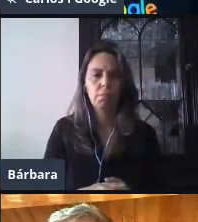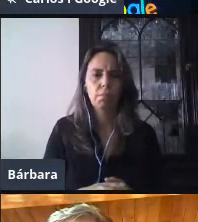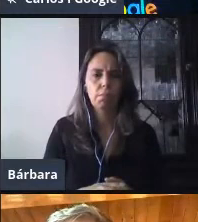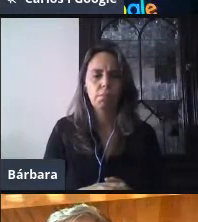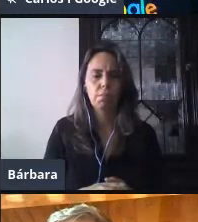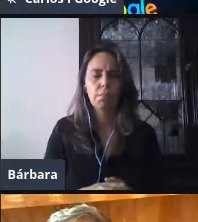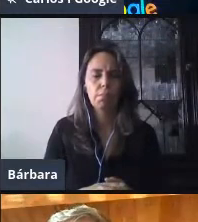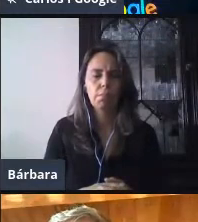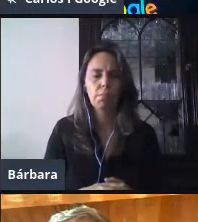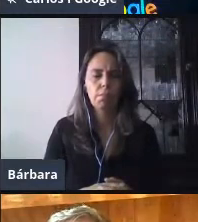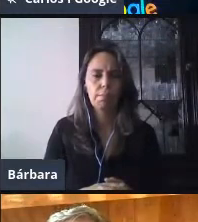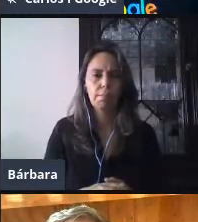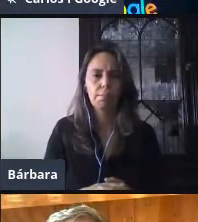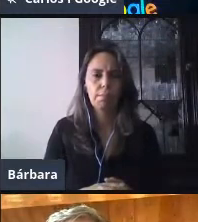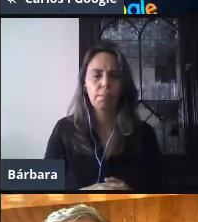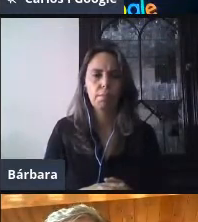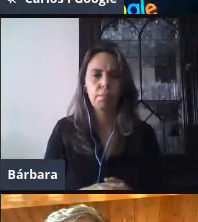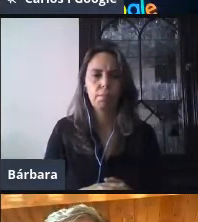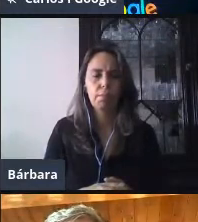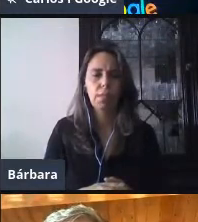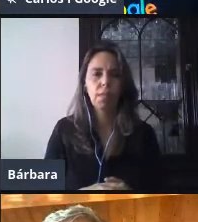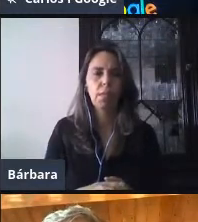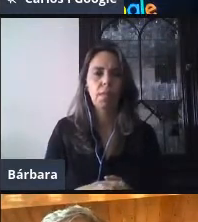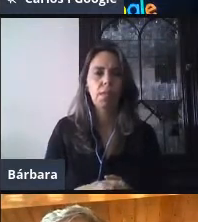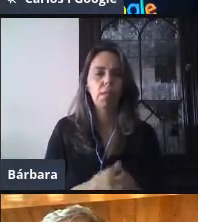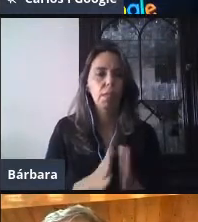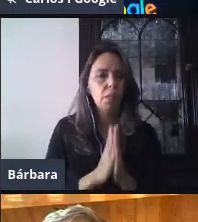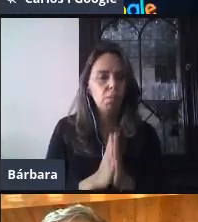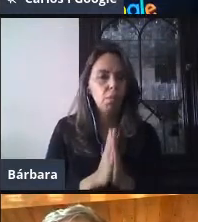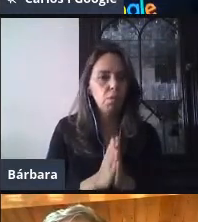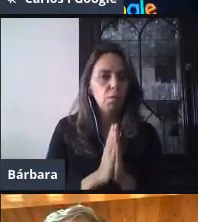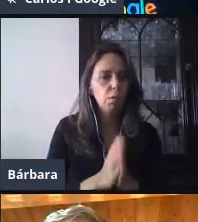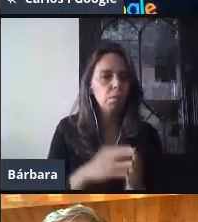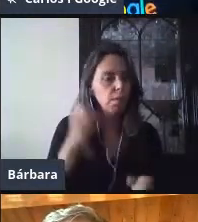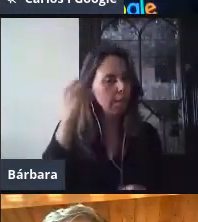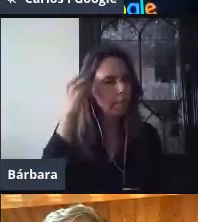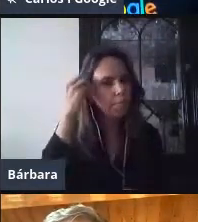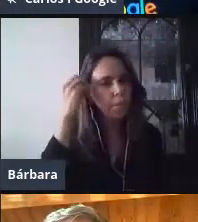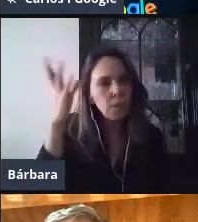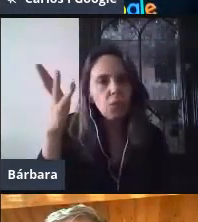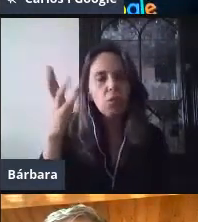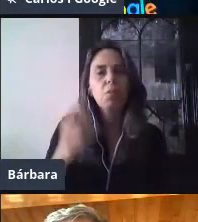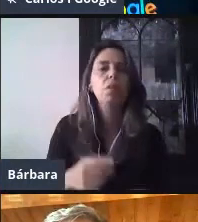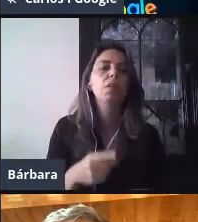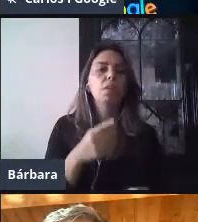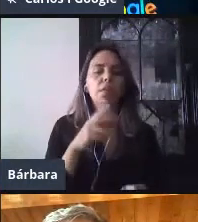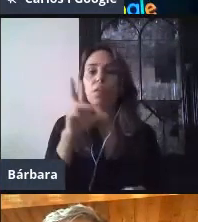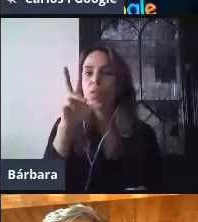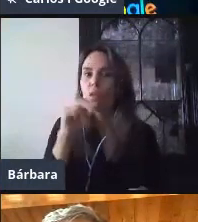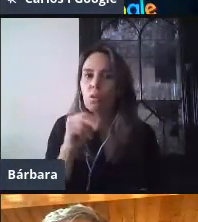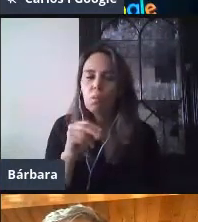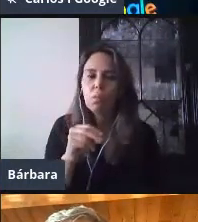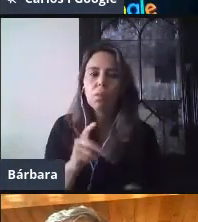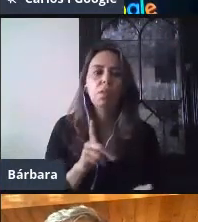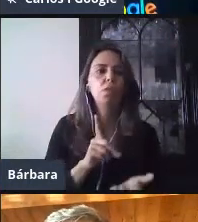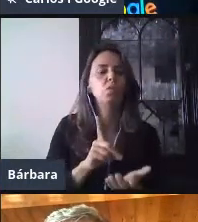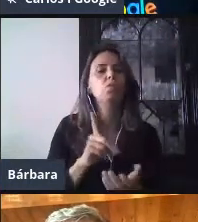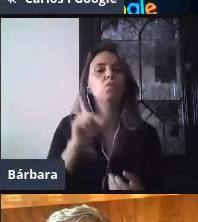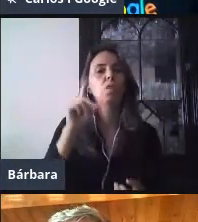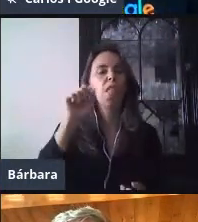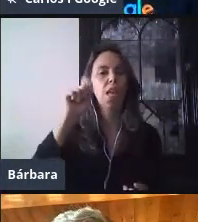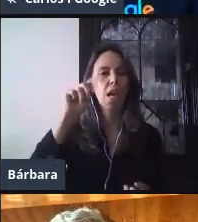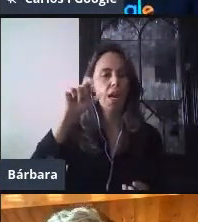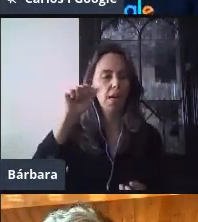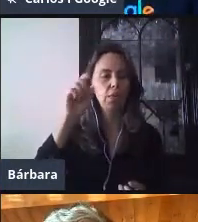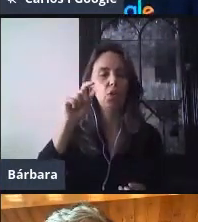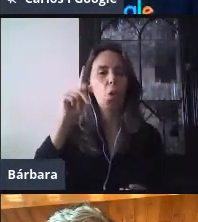pues es muy importante. Es que no se les olvide a todas nuestras maestras y maestros presentar su declaración patrimonial. Es un tema que ya está en